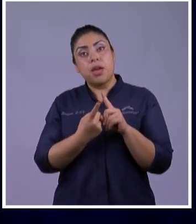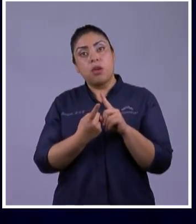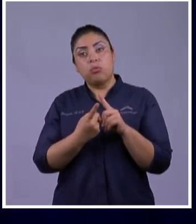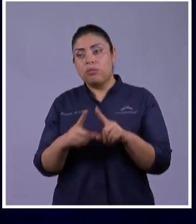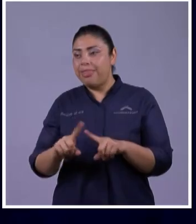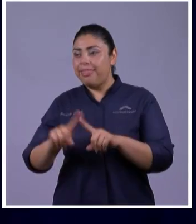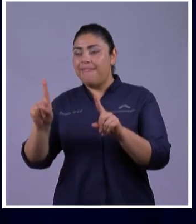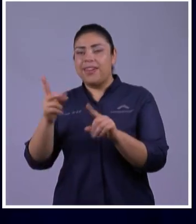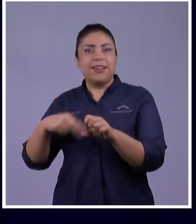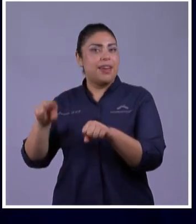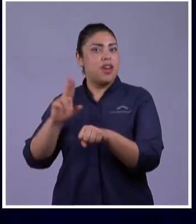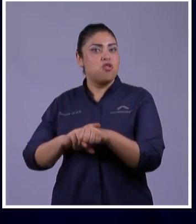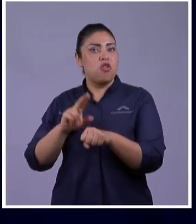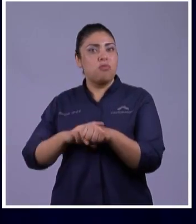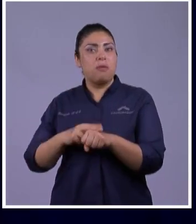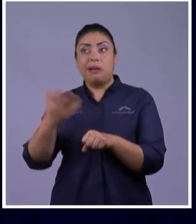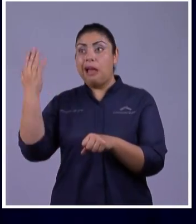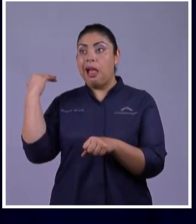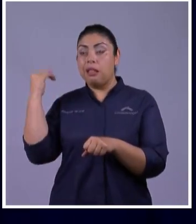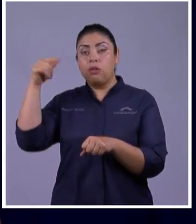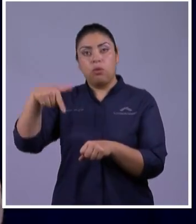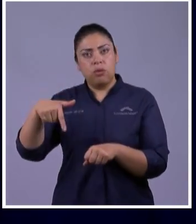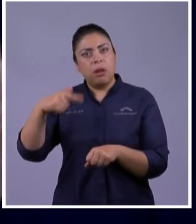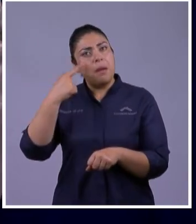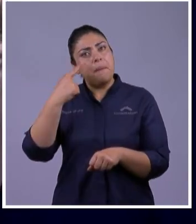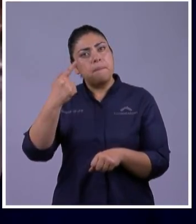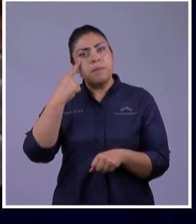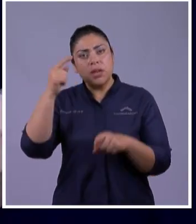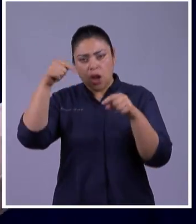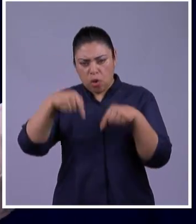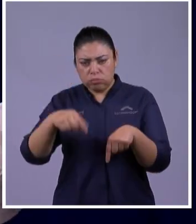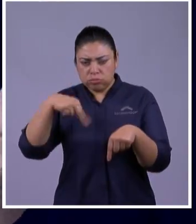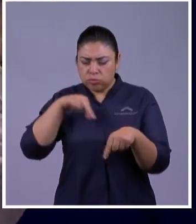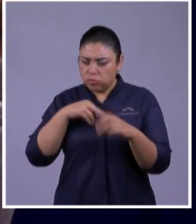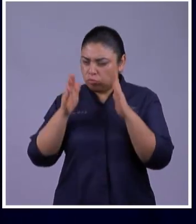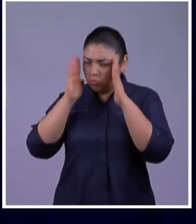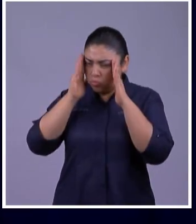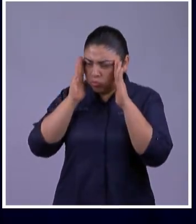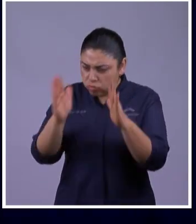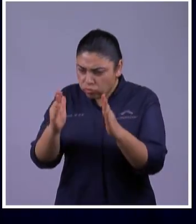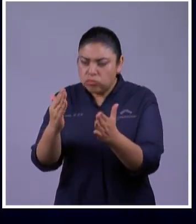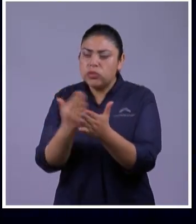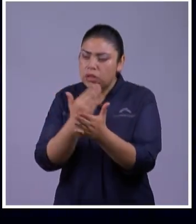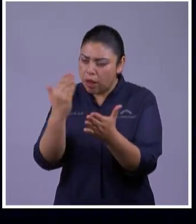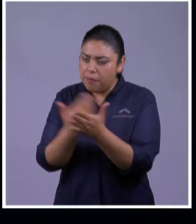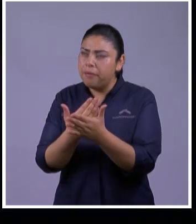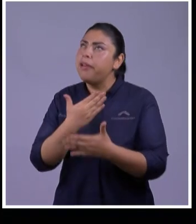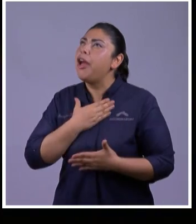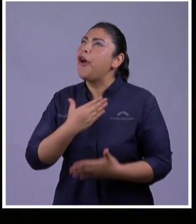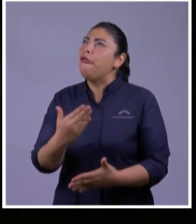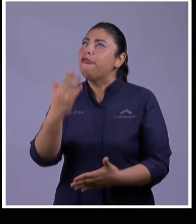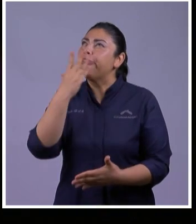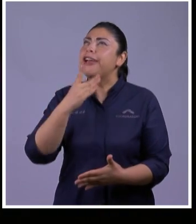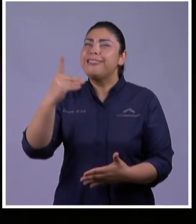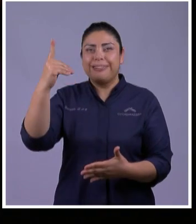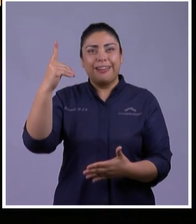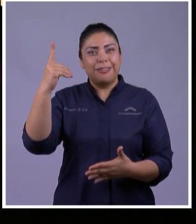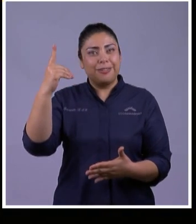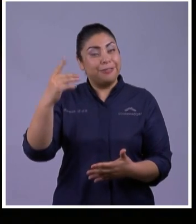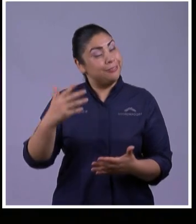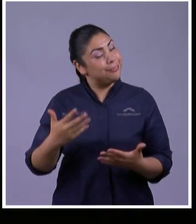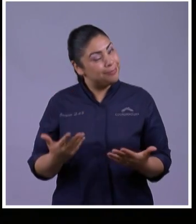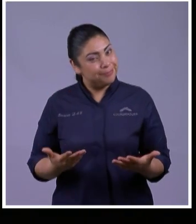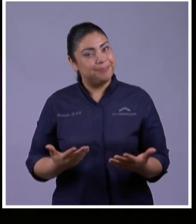de este mundo o vamos a hablar de un nuevo normal desde la perspectiva bíblica y la confianza en dios que tú crees